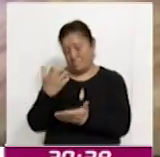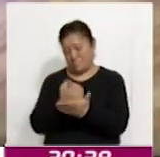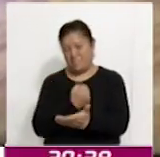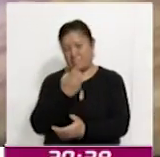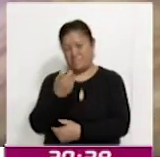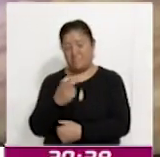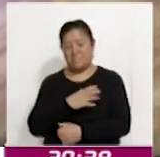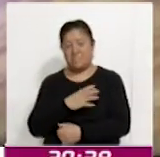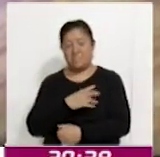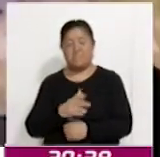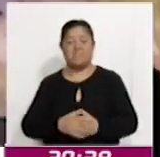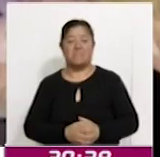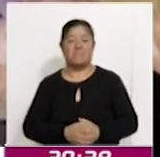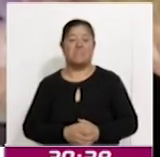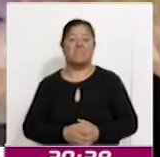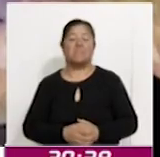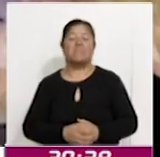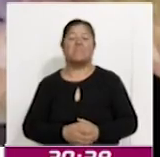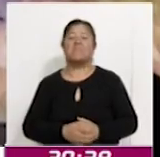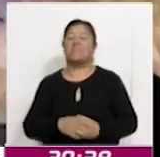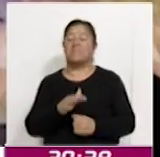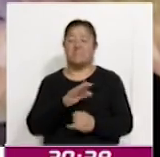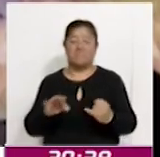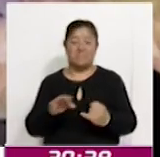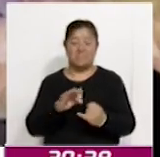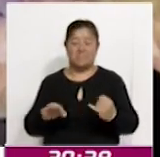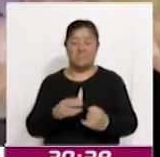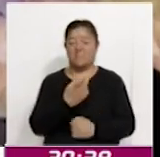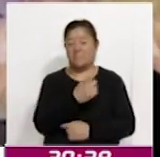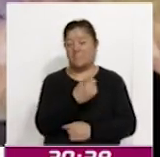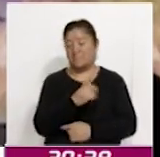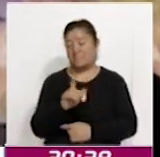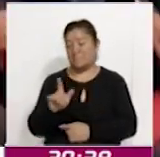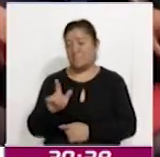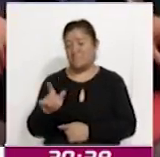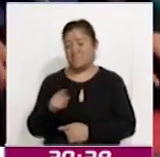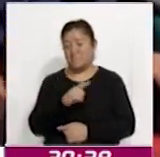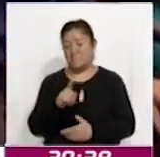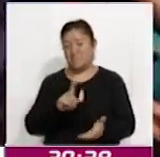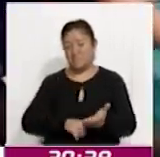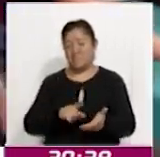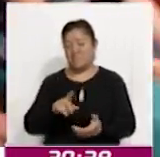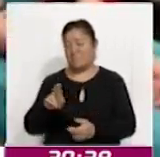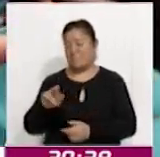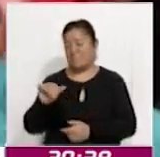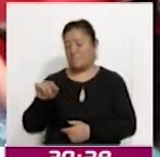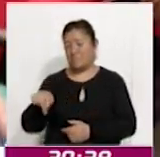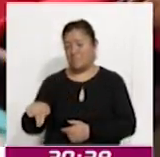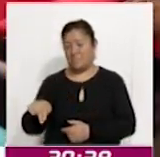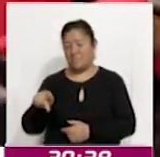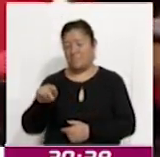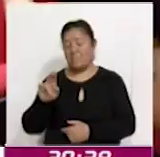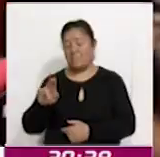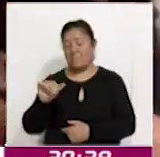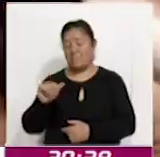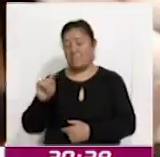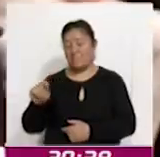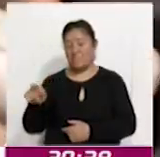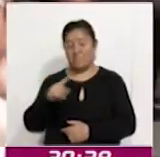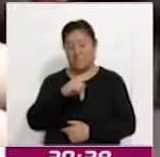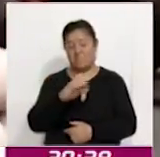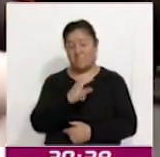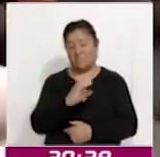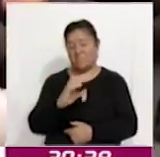la gran final que se llevará a cabo el 17 de diciembre en el Auditorio del Complejo Cultural Universitario y que será transmitida en vivo